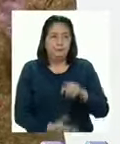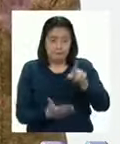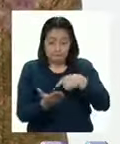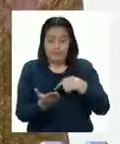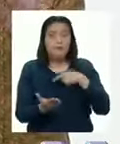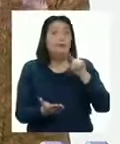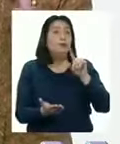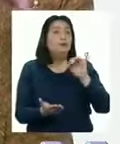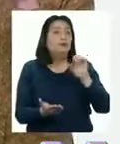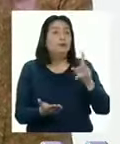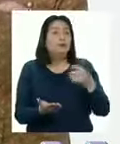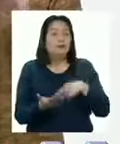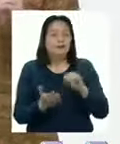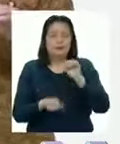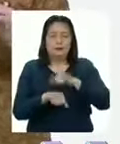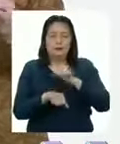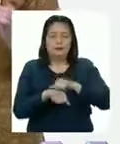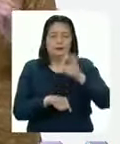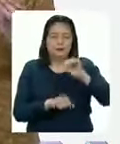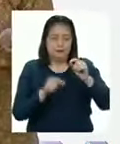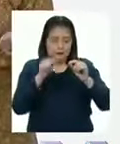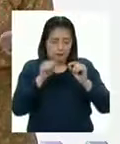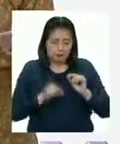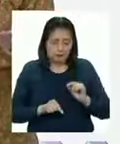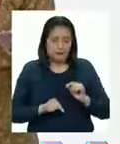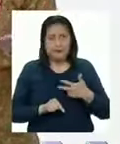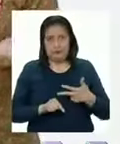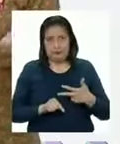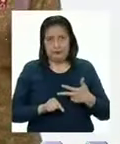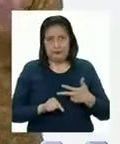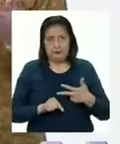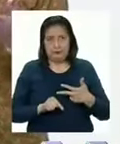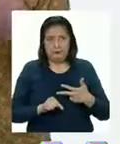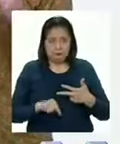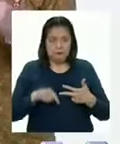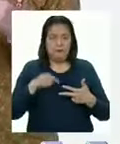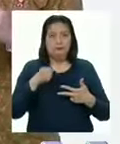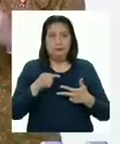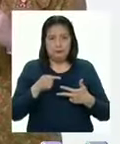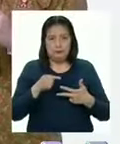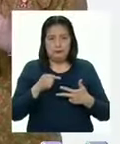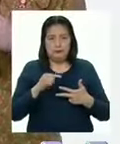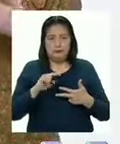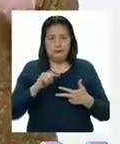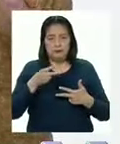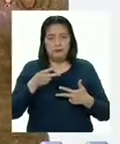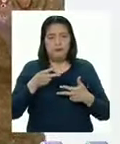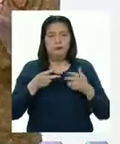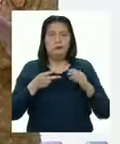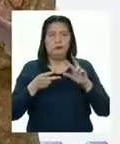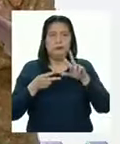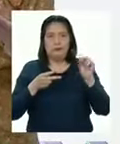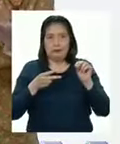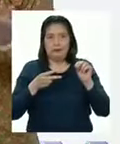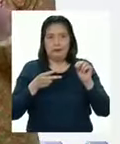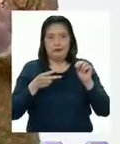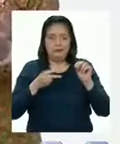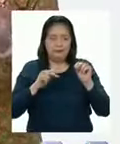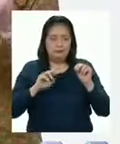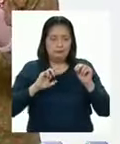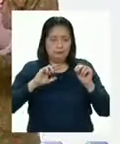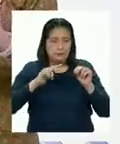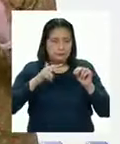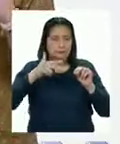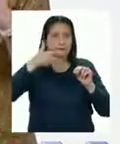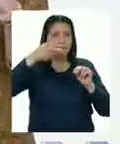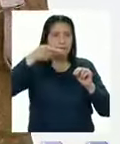Gustavo nos dice que si la piedrita estuviera abajo sería tres Si estuviera en la segunda fila valdría treinta Y